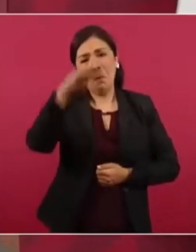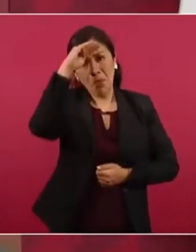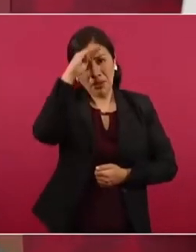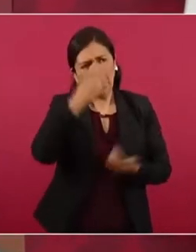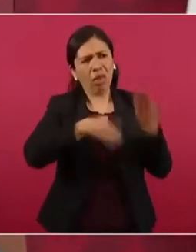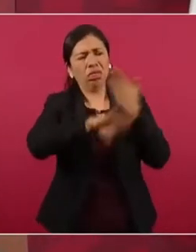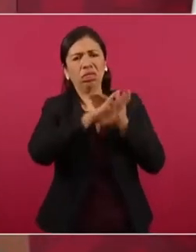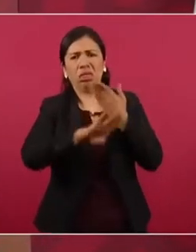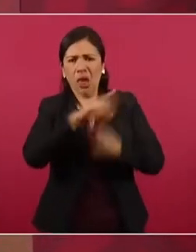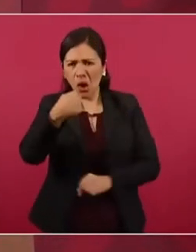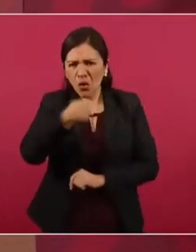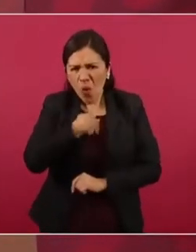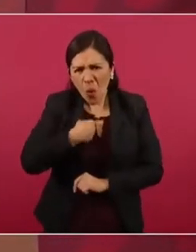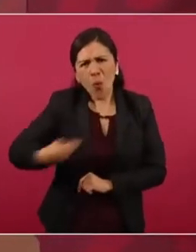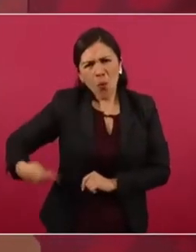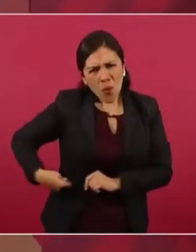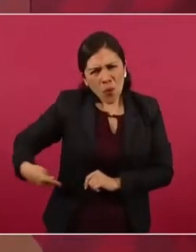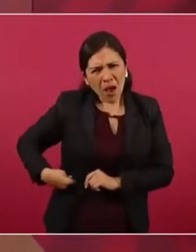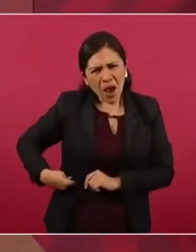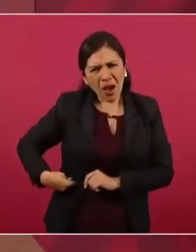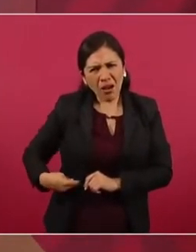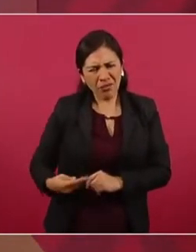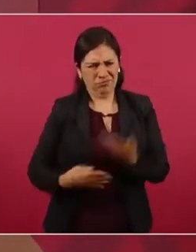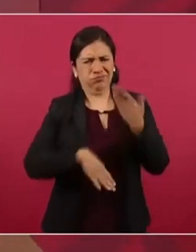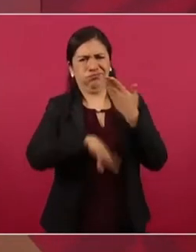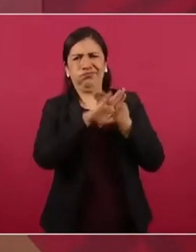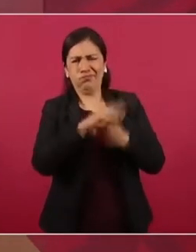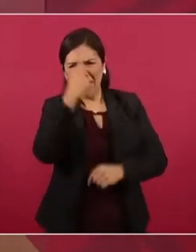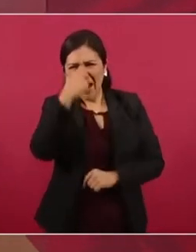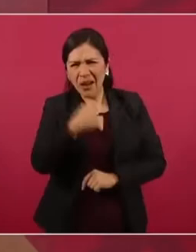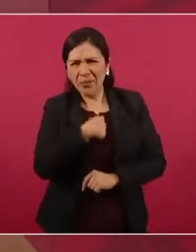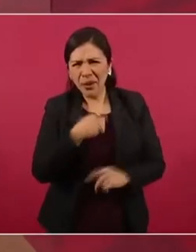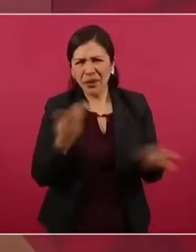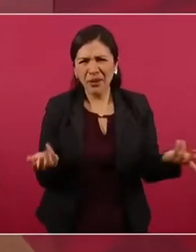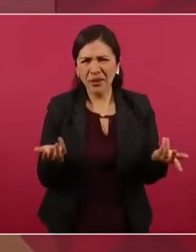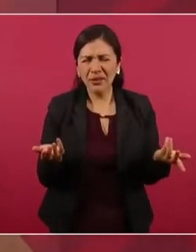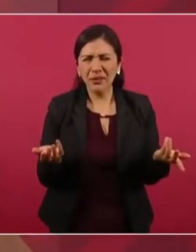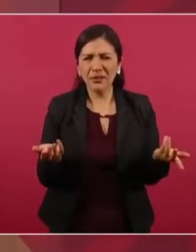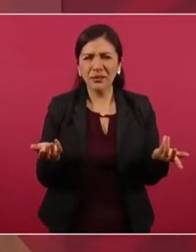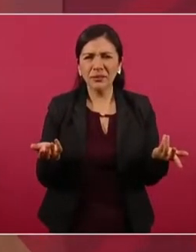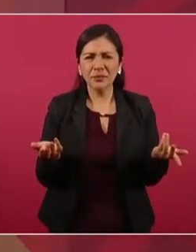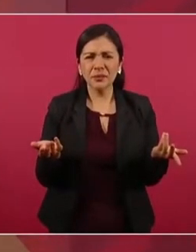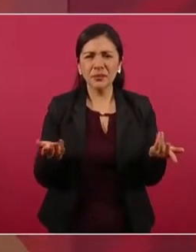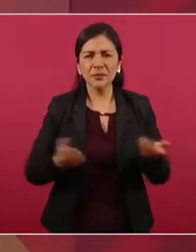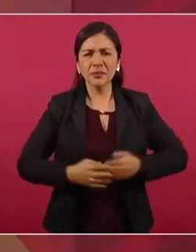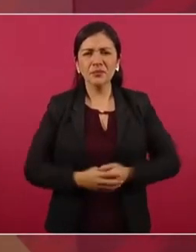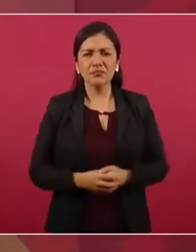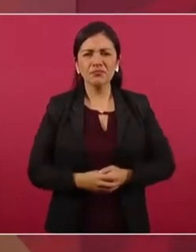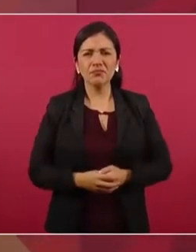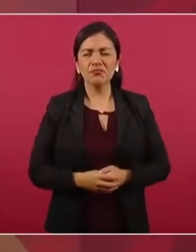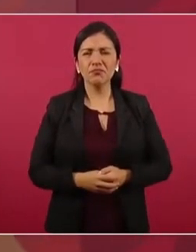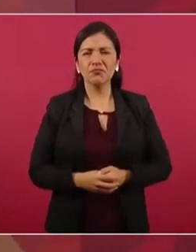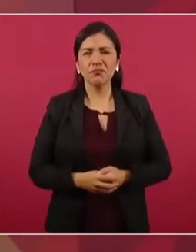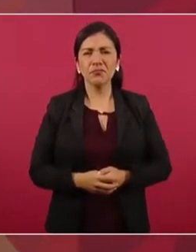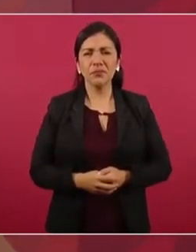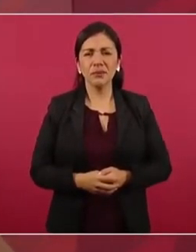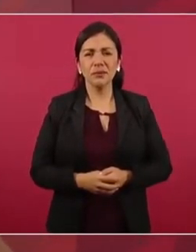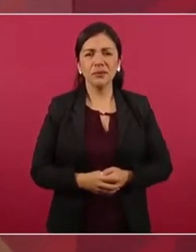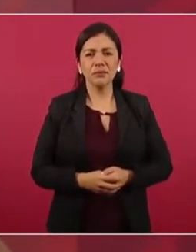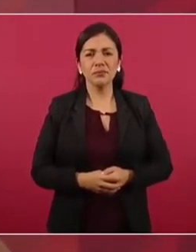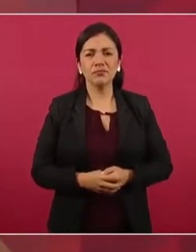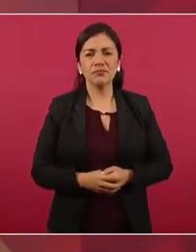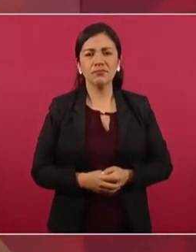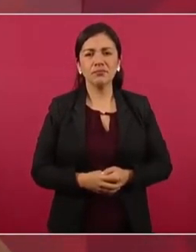se van además